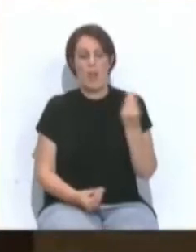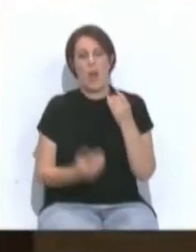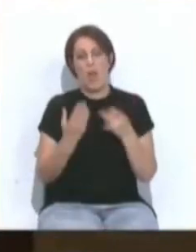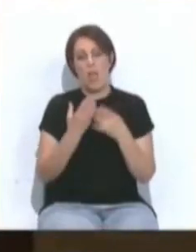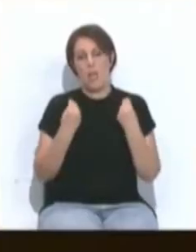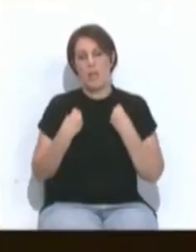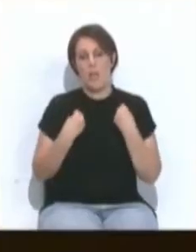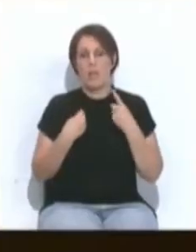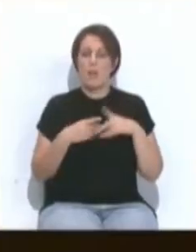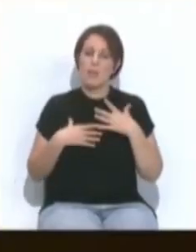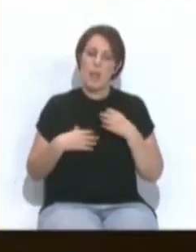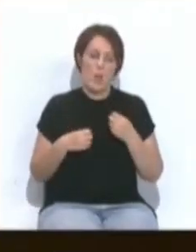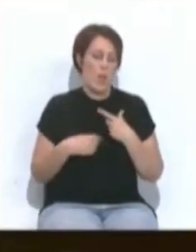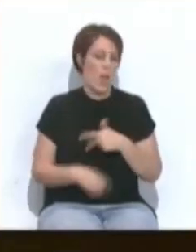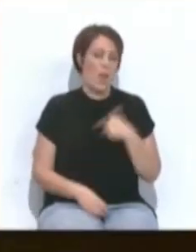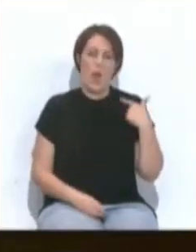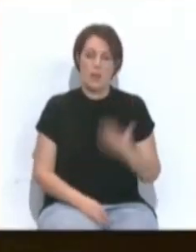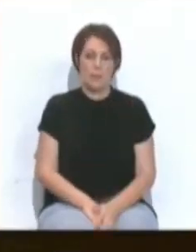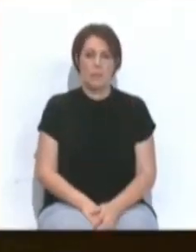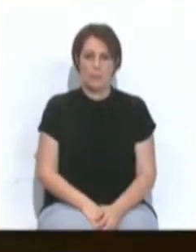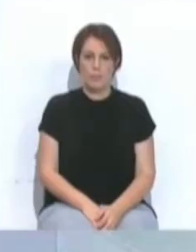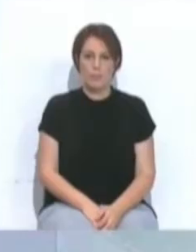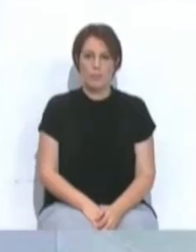calidad de vida y mejora la salud en líneas generales de la población.